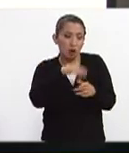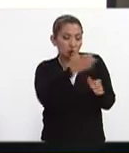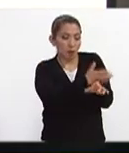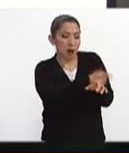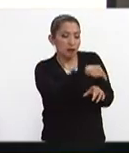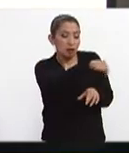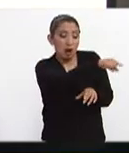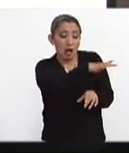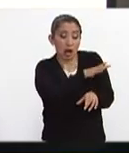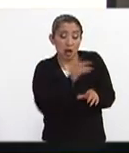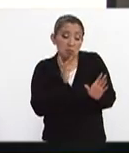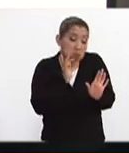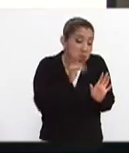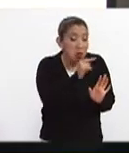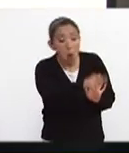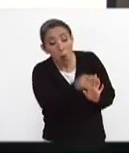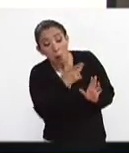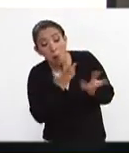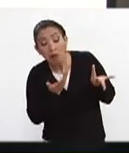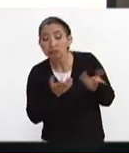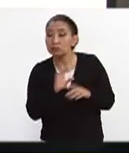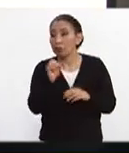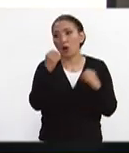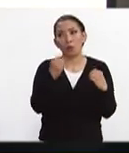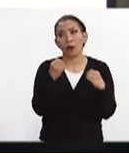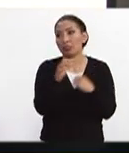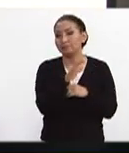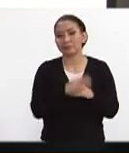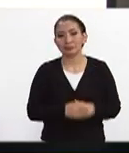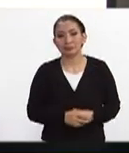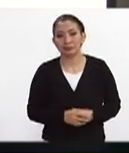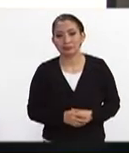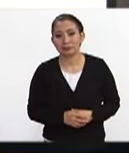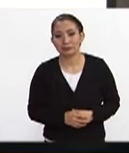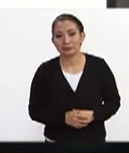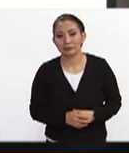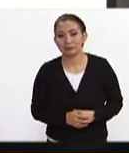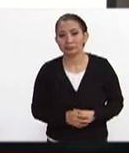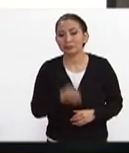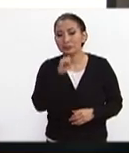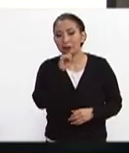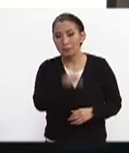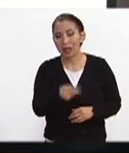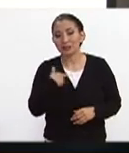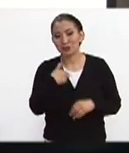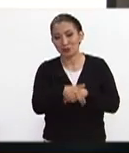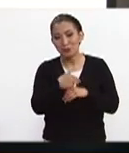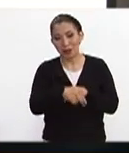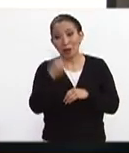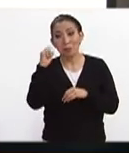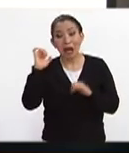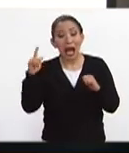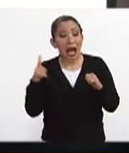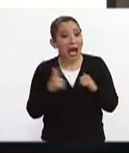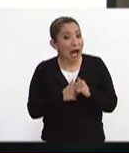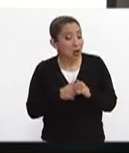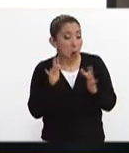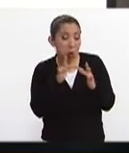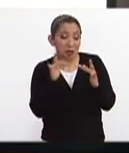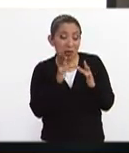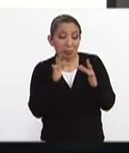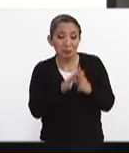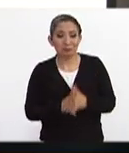compañeros existe un perito donde está ocupadísimo les puedo dejar también sus datos para que lo